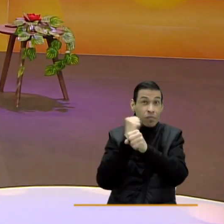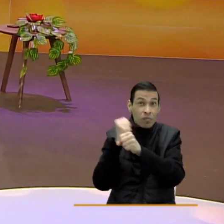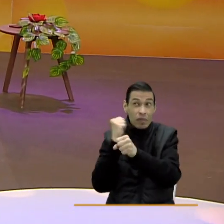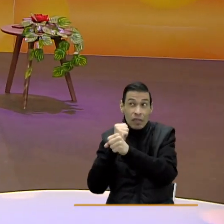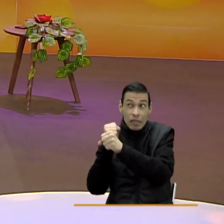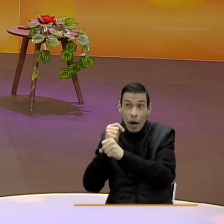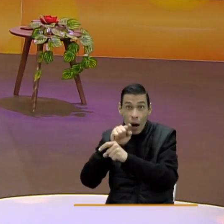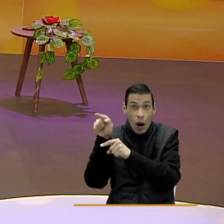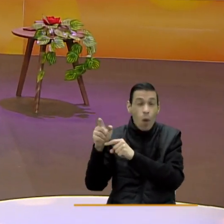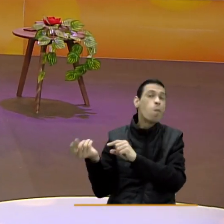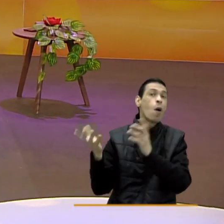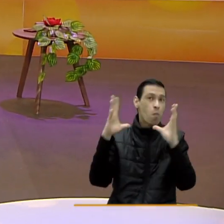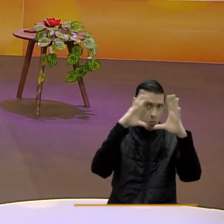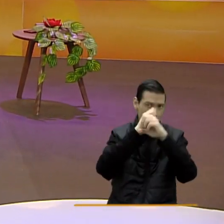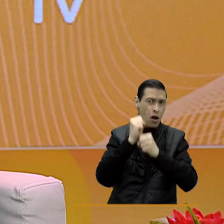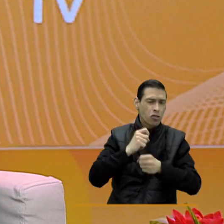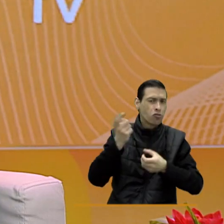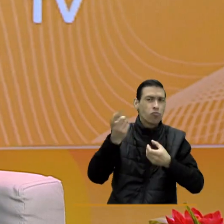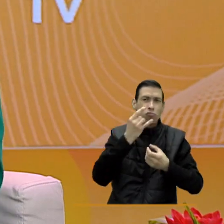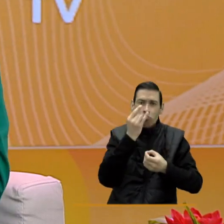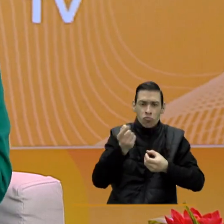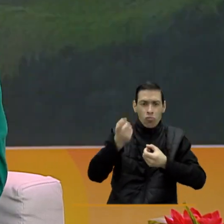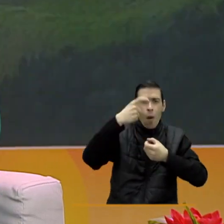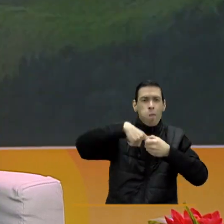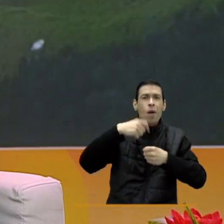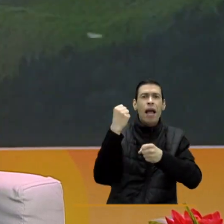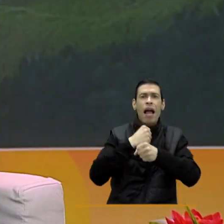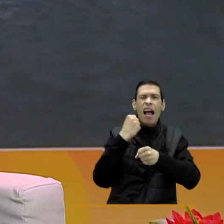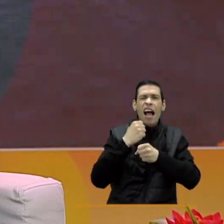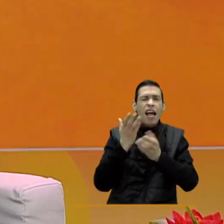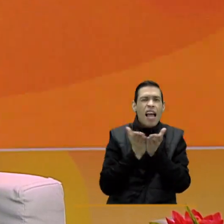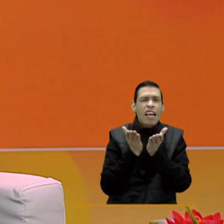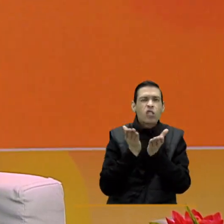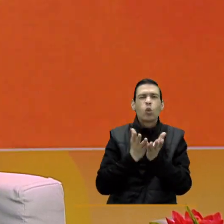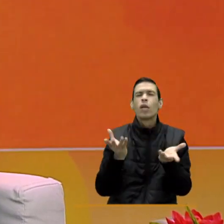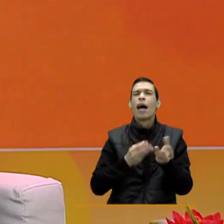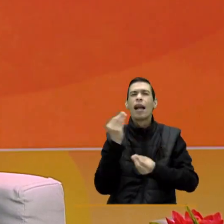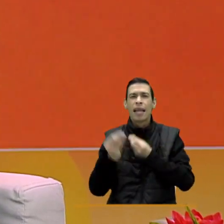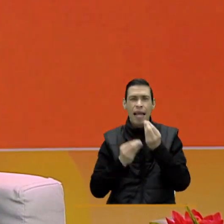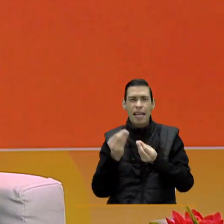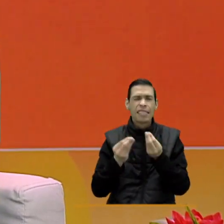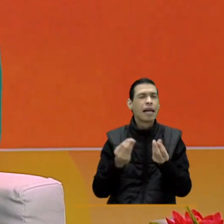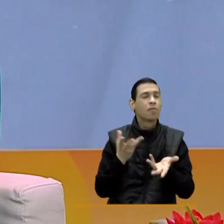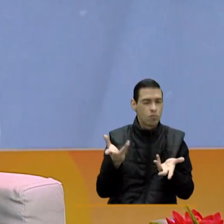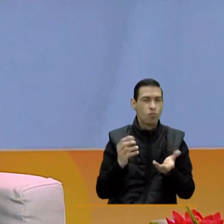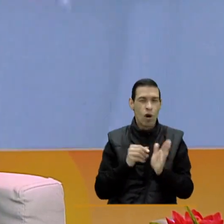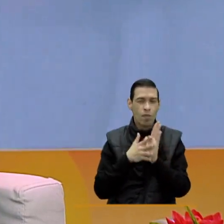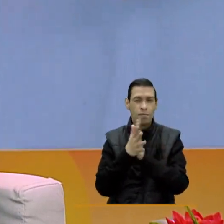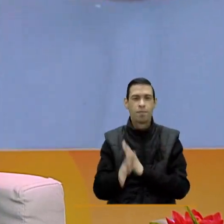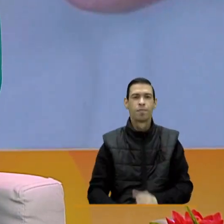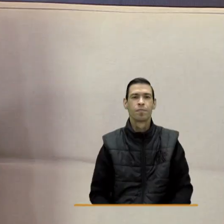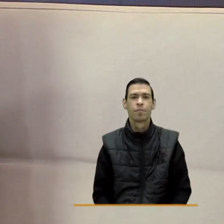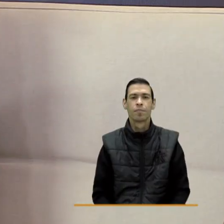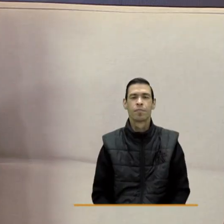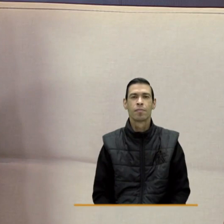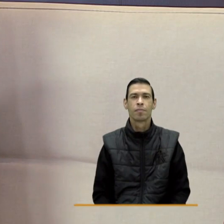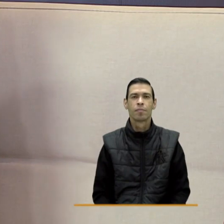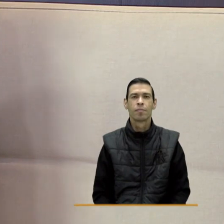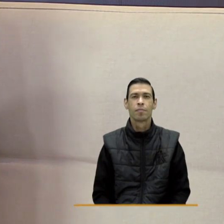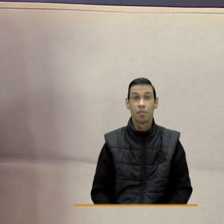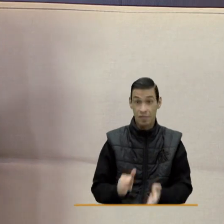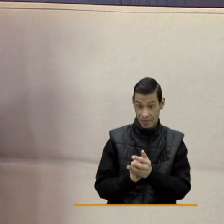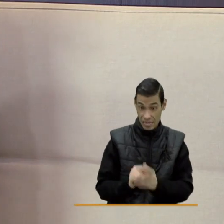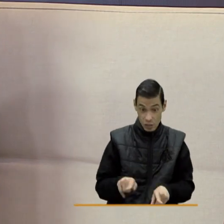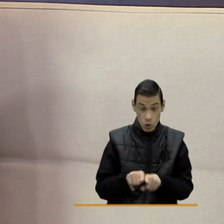están trabajando haciendo otras labores pues encuentran en escena esa entidad aliada para que puedan formarse de noche y madrugada. Esta es una